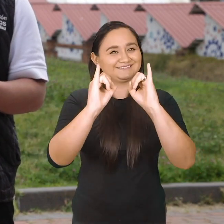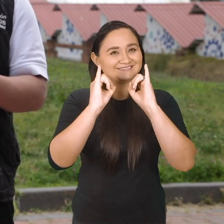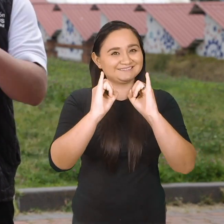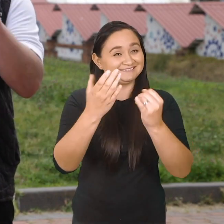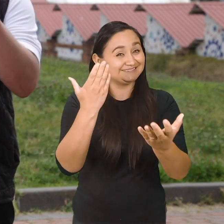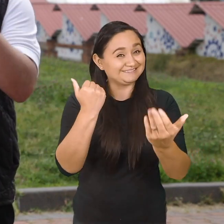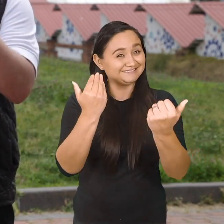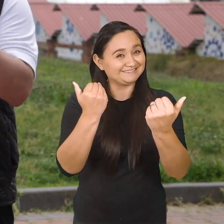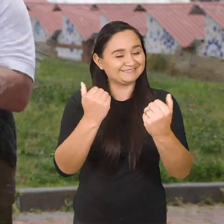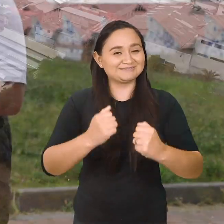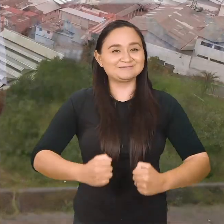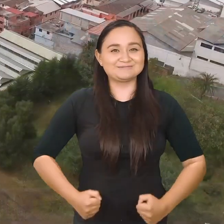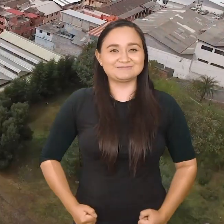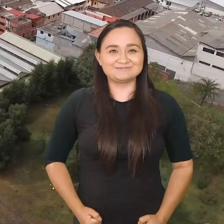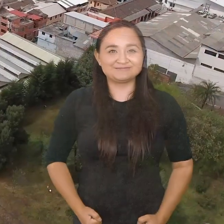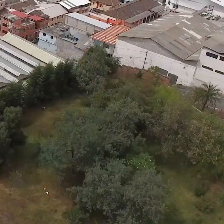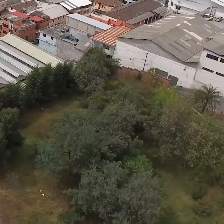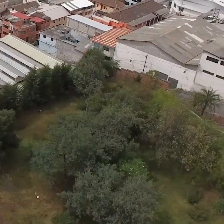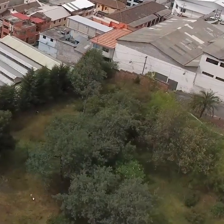muy divertida. ¡Te esperamos!